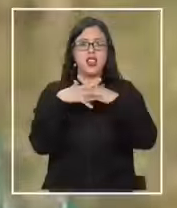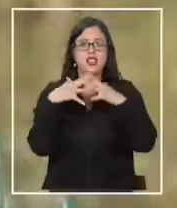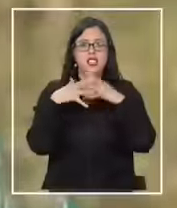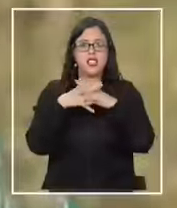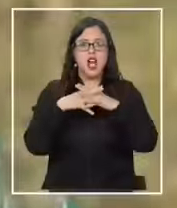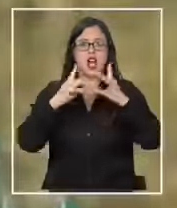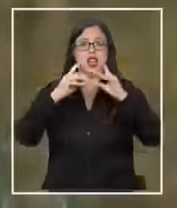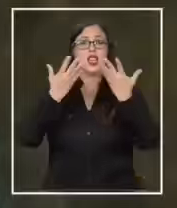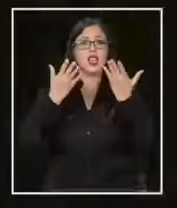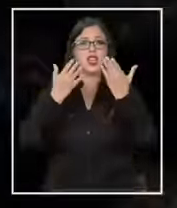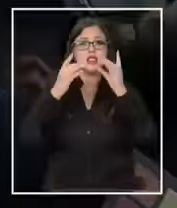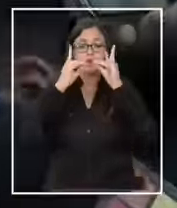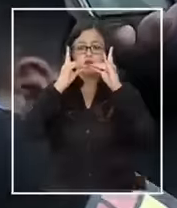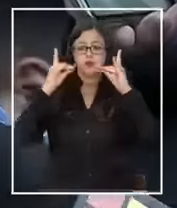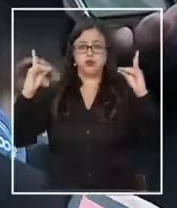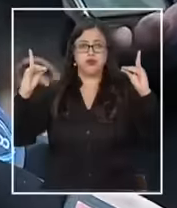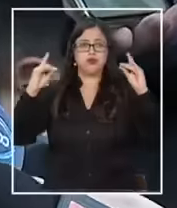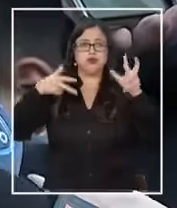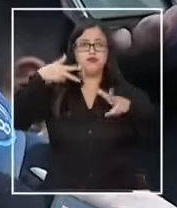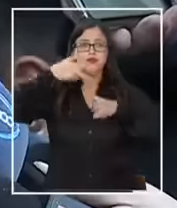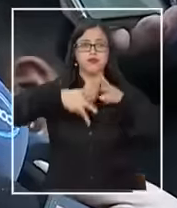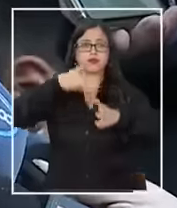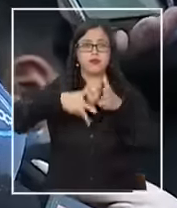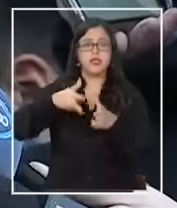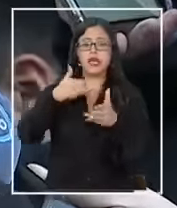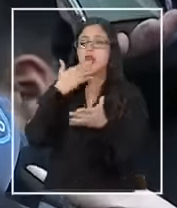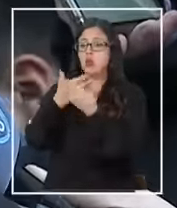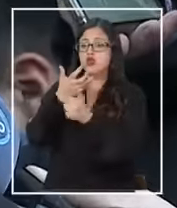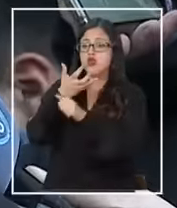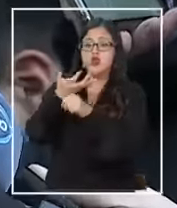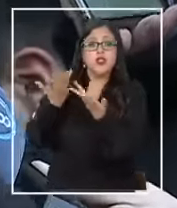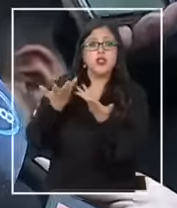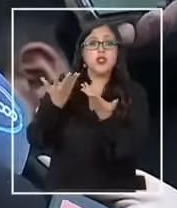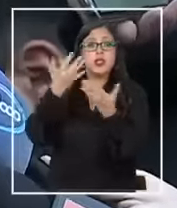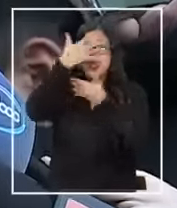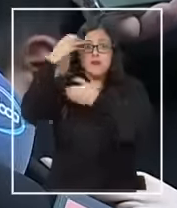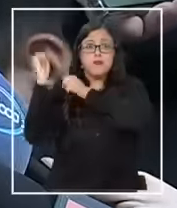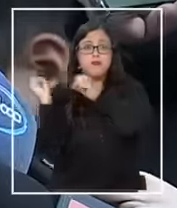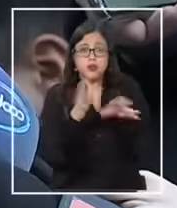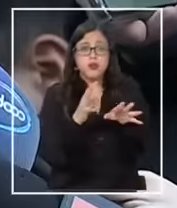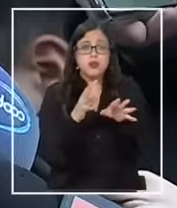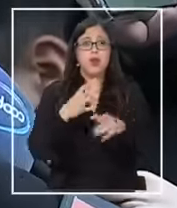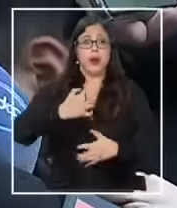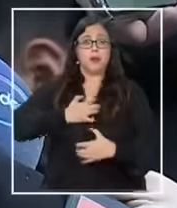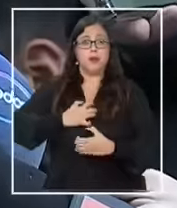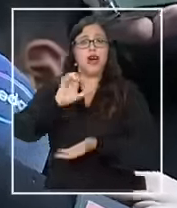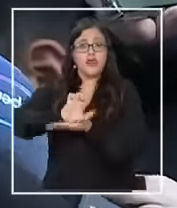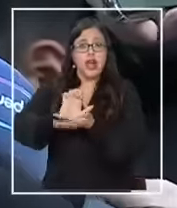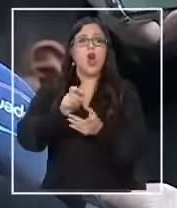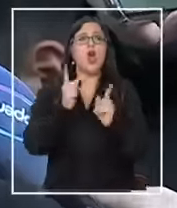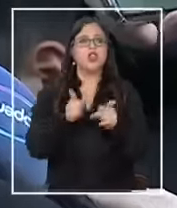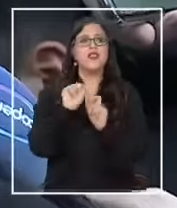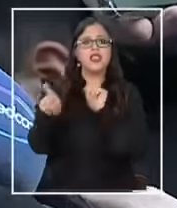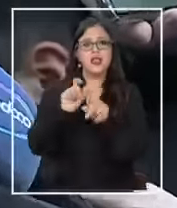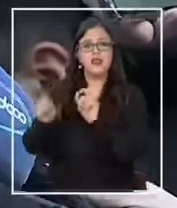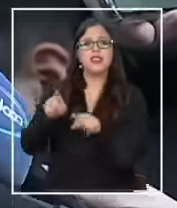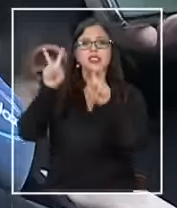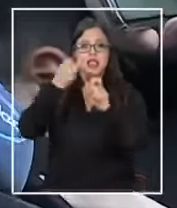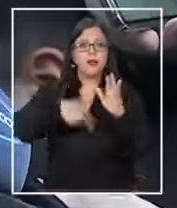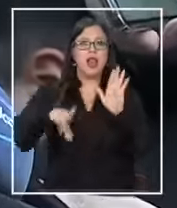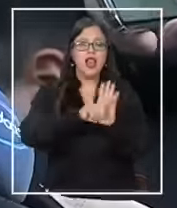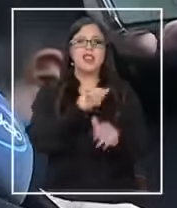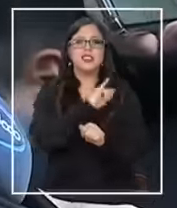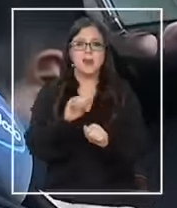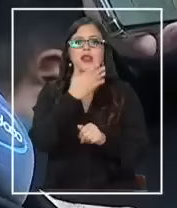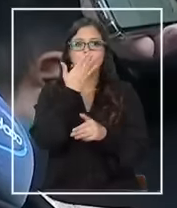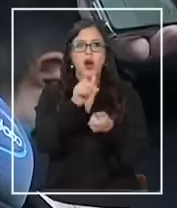Cuando hay terrorismo que pretende atemorizar al Estado, el Estado se tiene que defender conforme a la ley, tiene que siempre